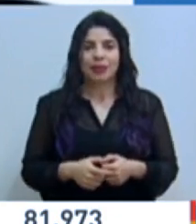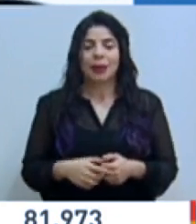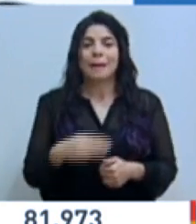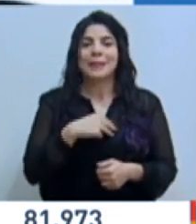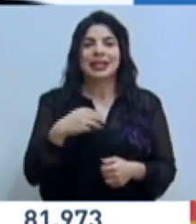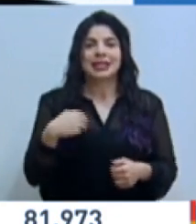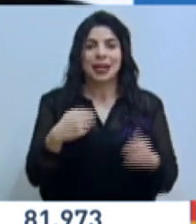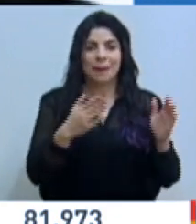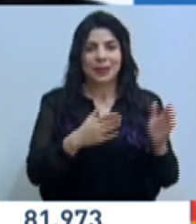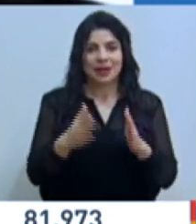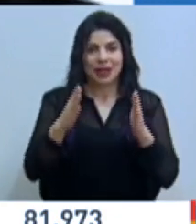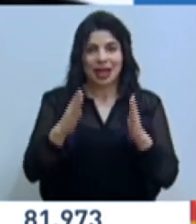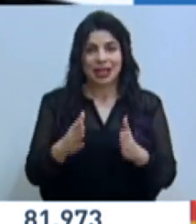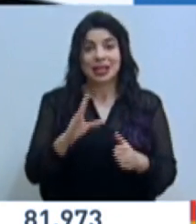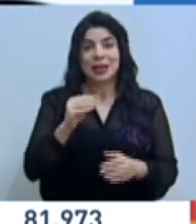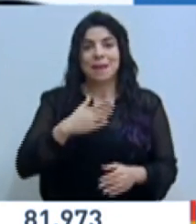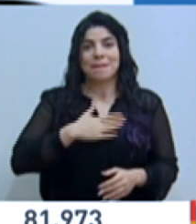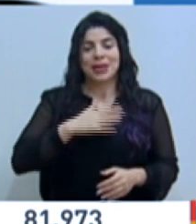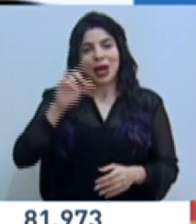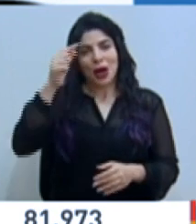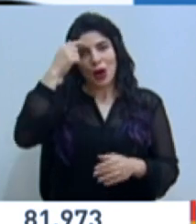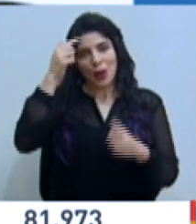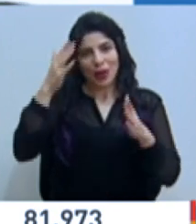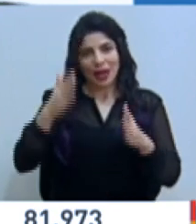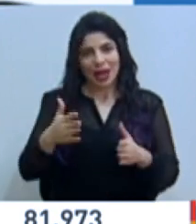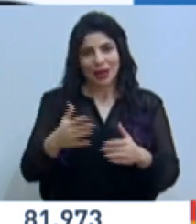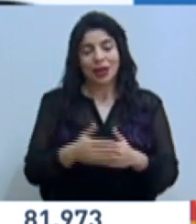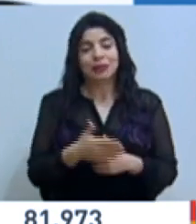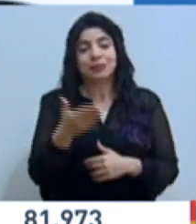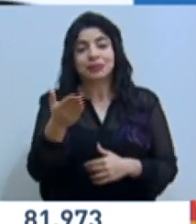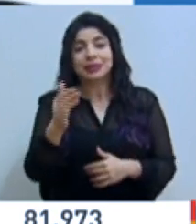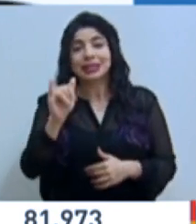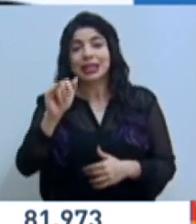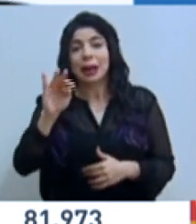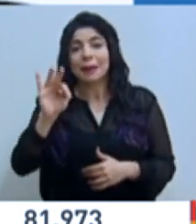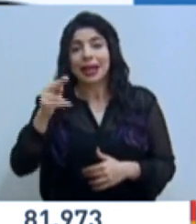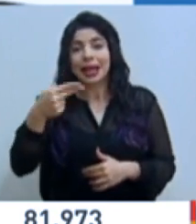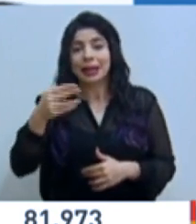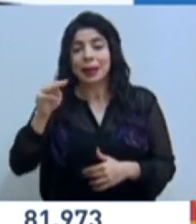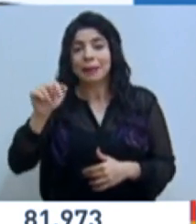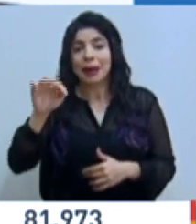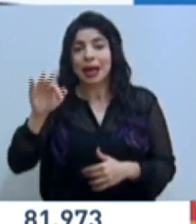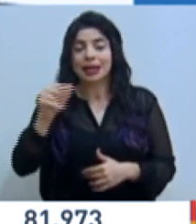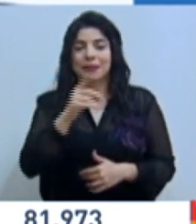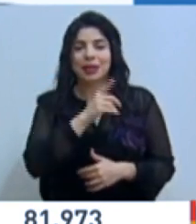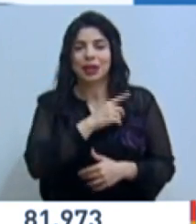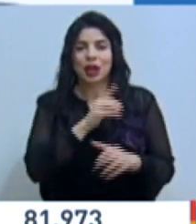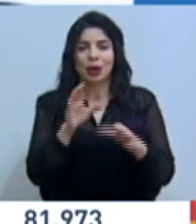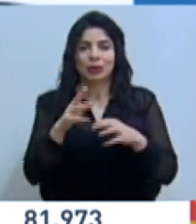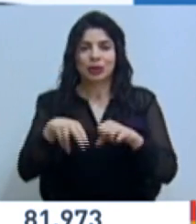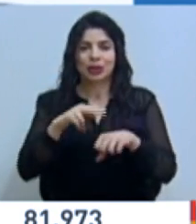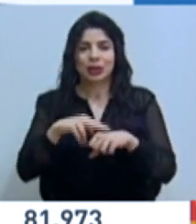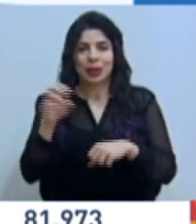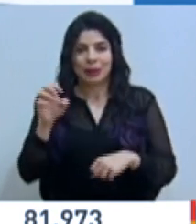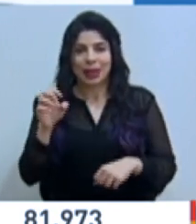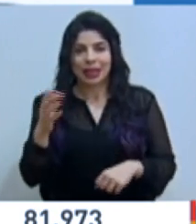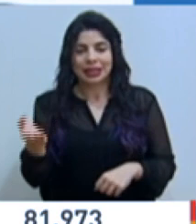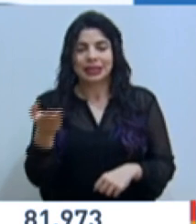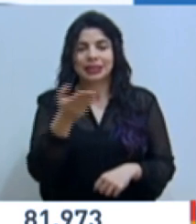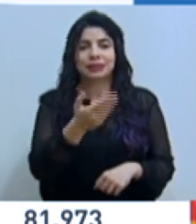Ministra de Planificación y mi gobernadora. Señora Yamilet Mata, directora ejecutiva de la Comisión Nacional de Emergencias.